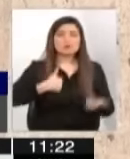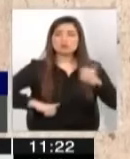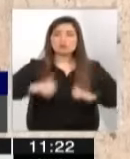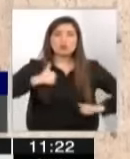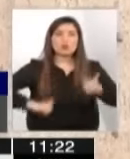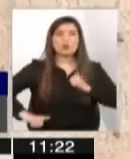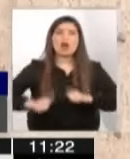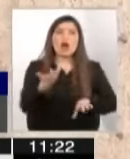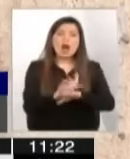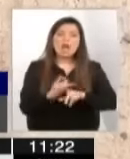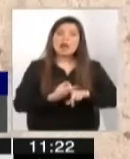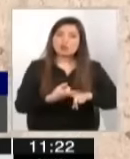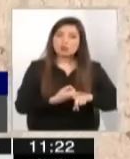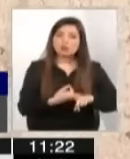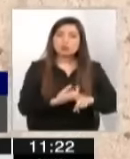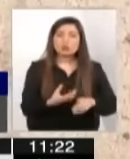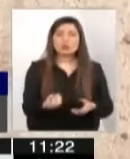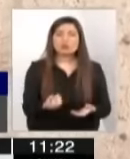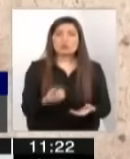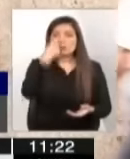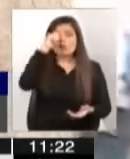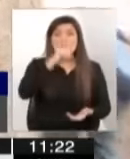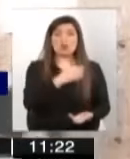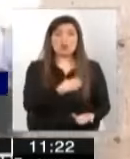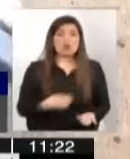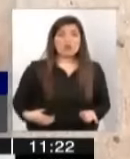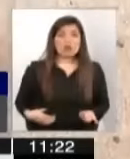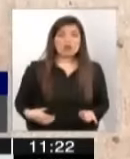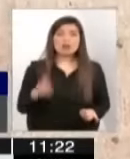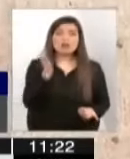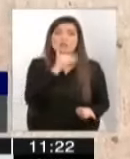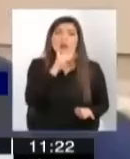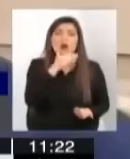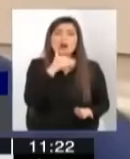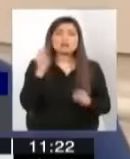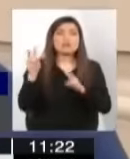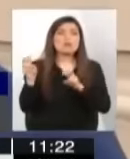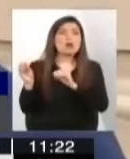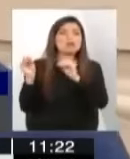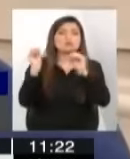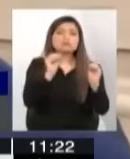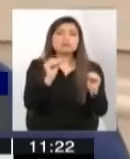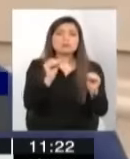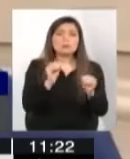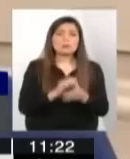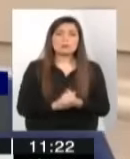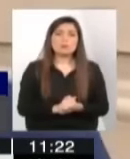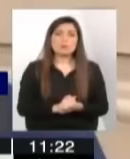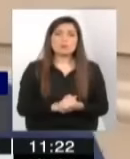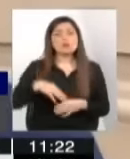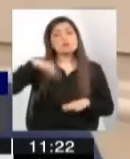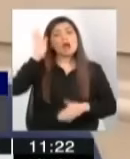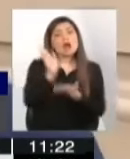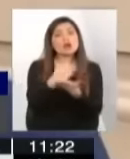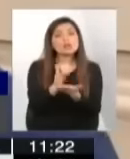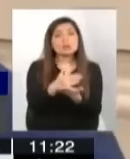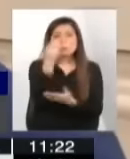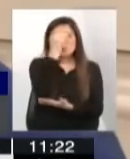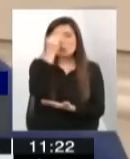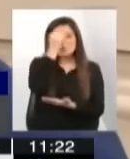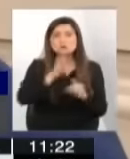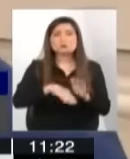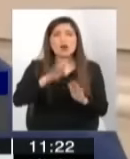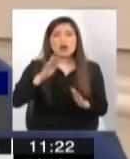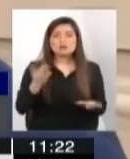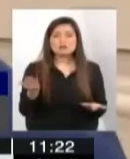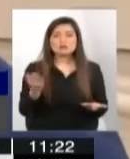ahí abuso de los chicos, pero el gobierno no pone asuntos en el tema. Yo creo que más organización, más preocupación